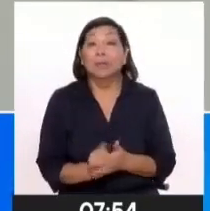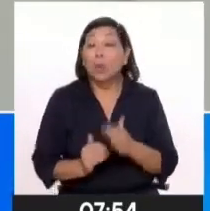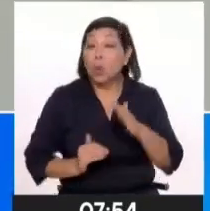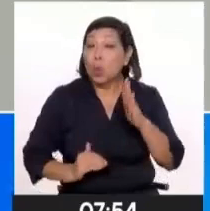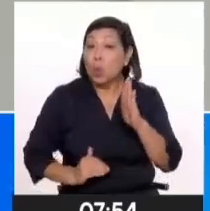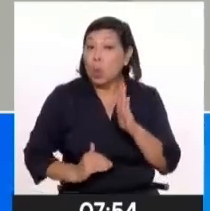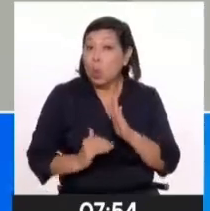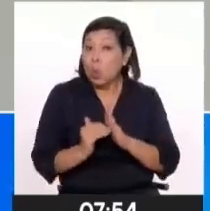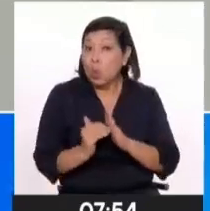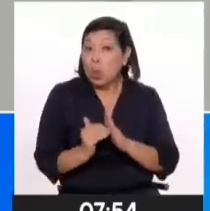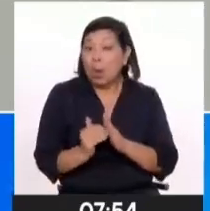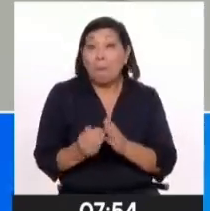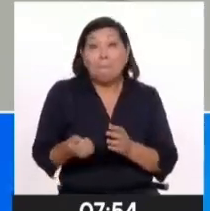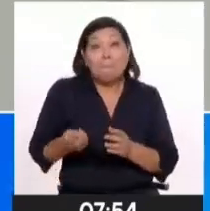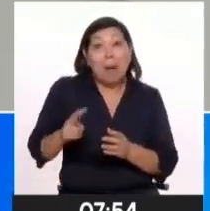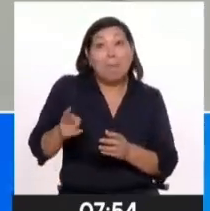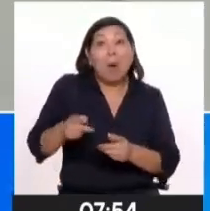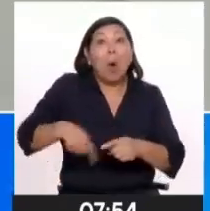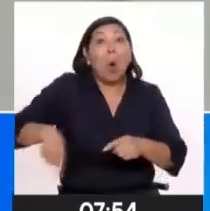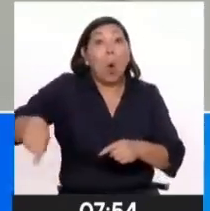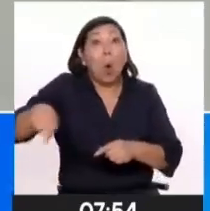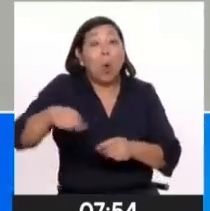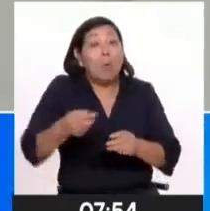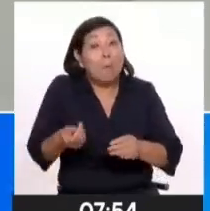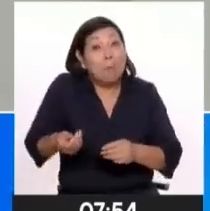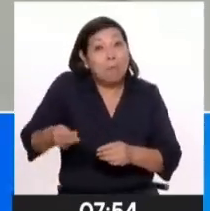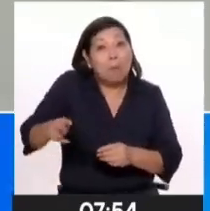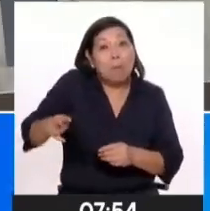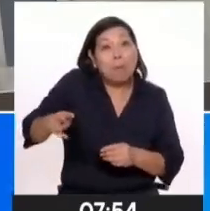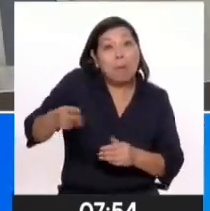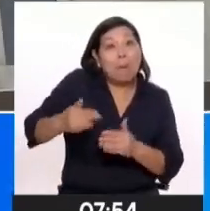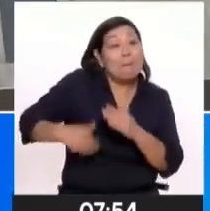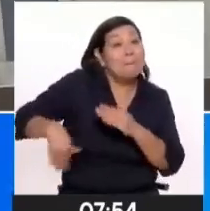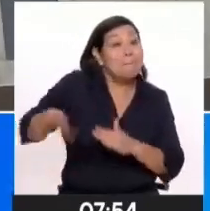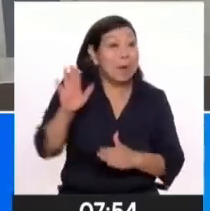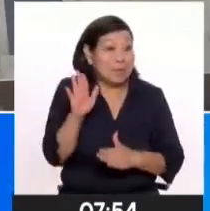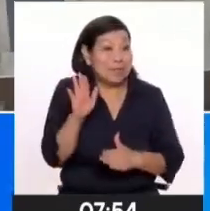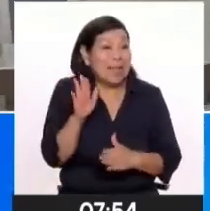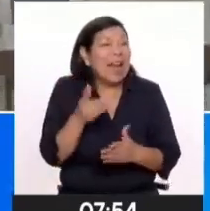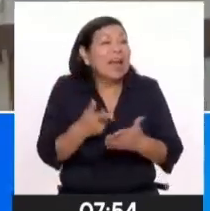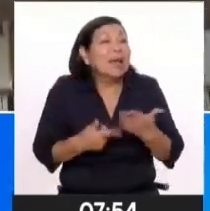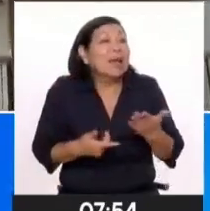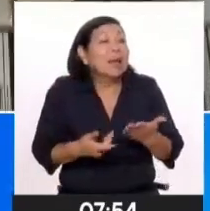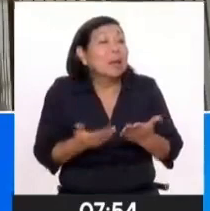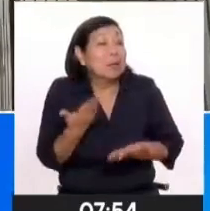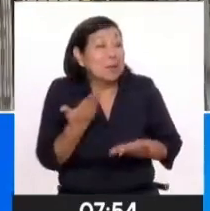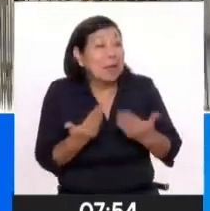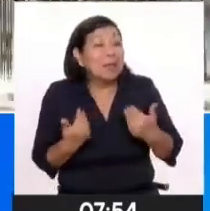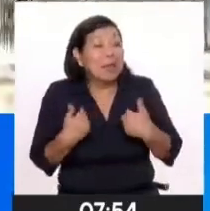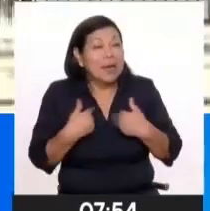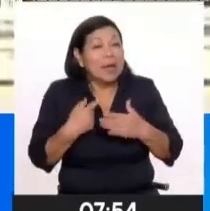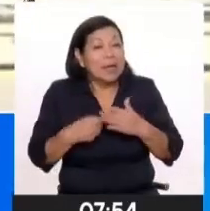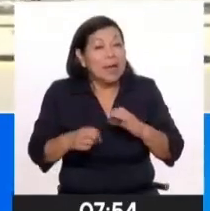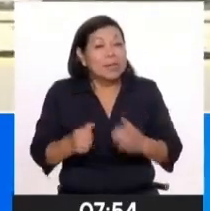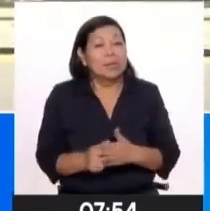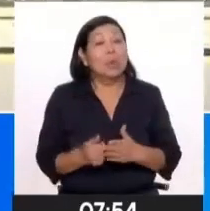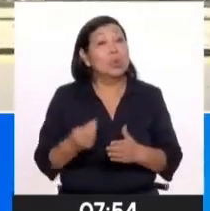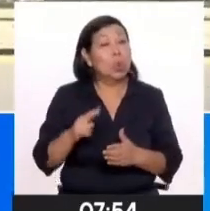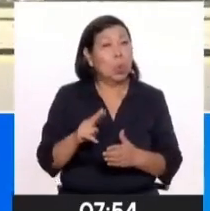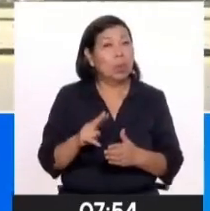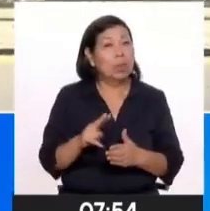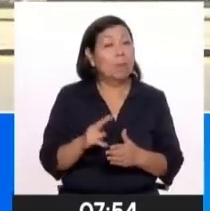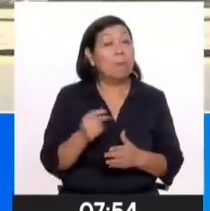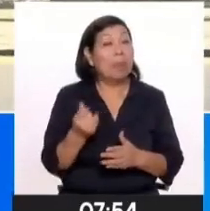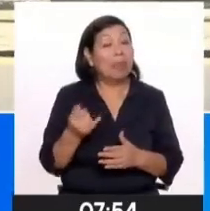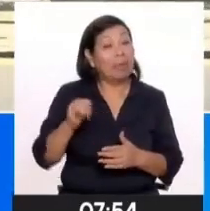particulares, no obstante, sostuvo que hoy se ve una moneda menos volátil y más estable. El desempeño de la moneda también